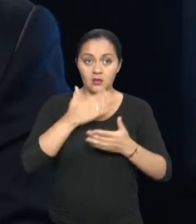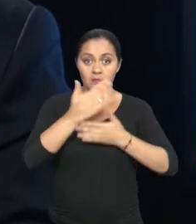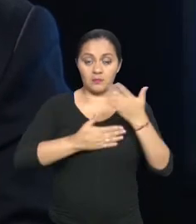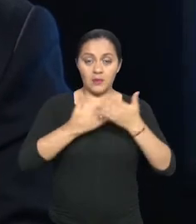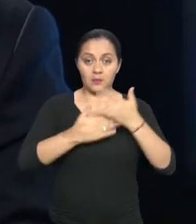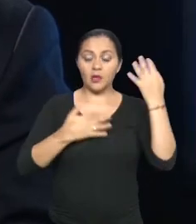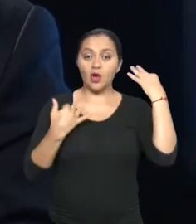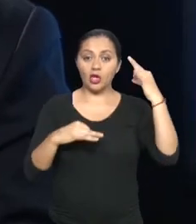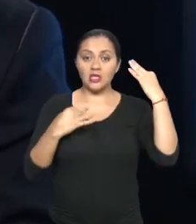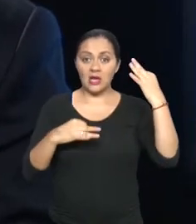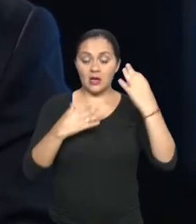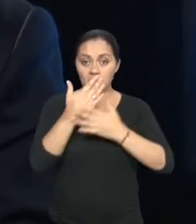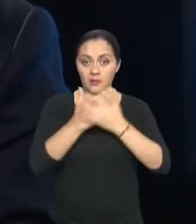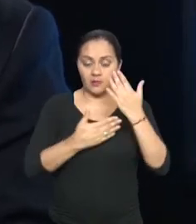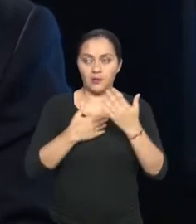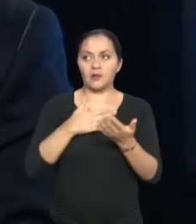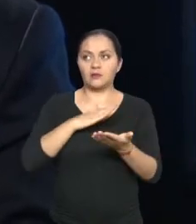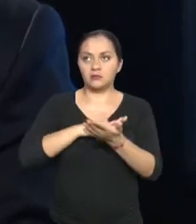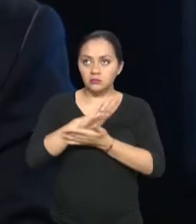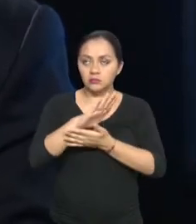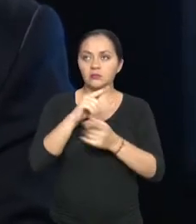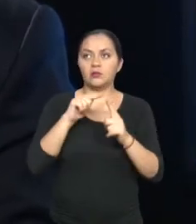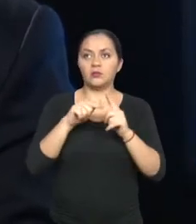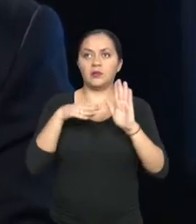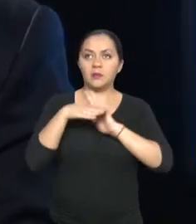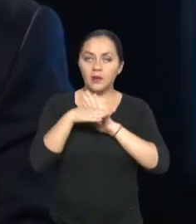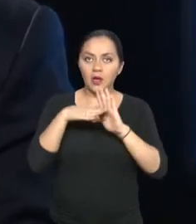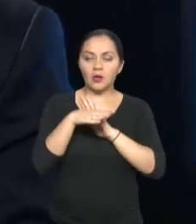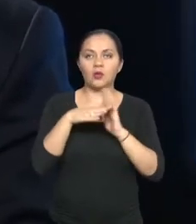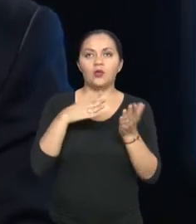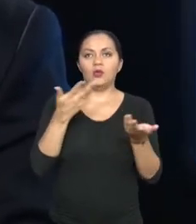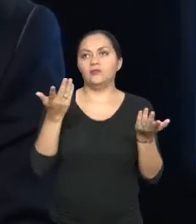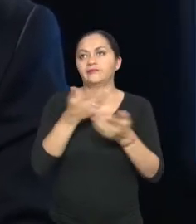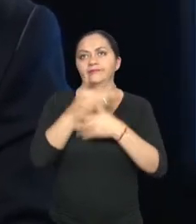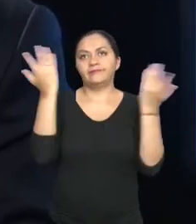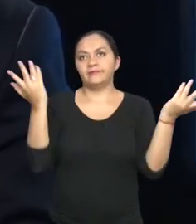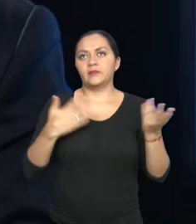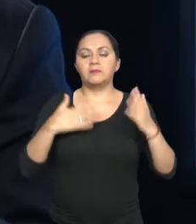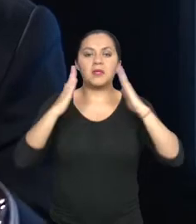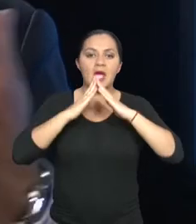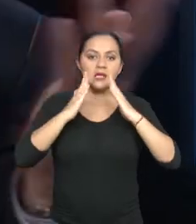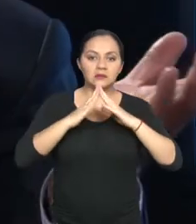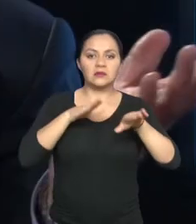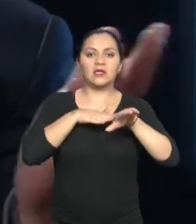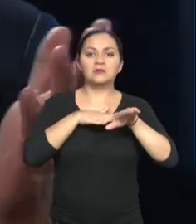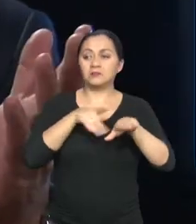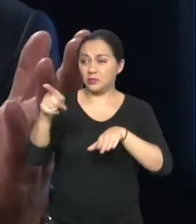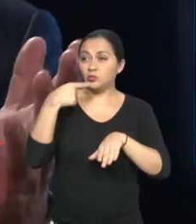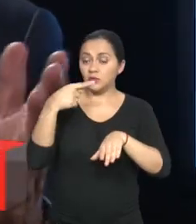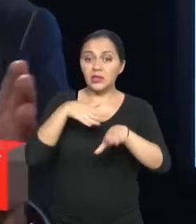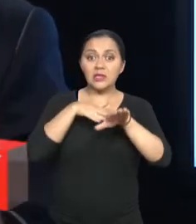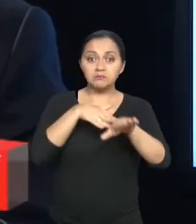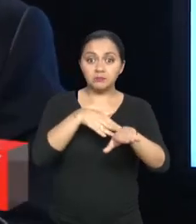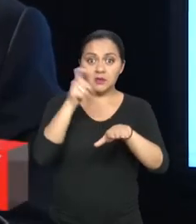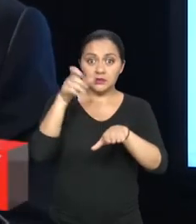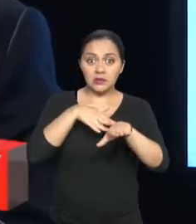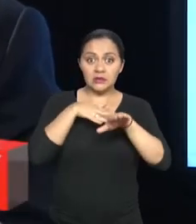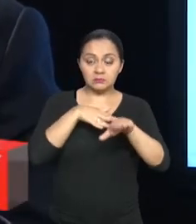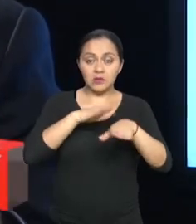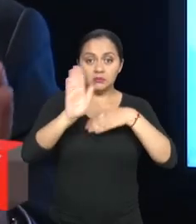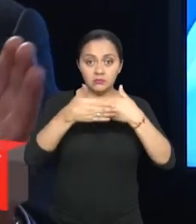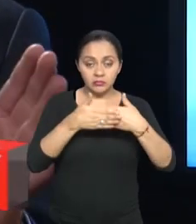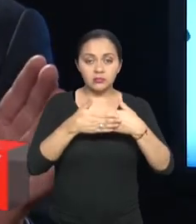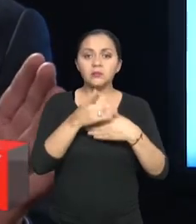originales, como los ingresos, hablemos de mis propiedades, de todos respaldos que tengo, esos